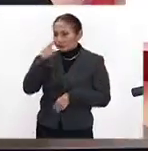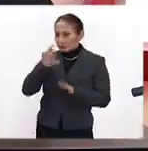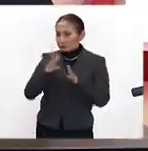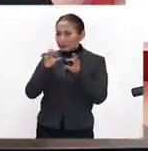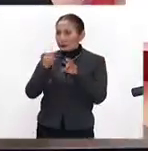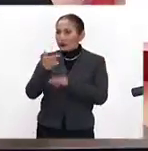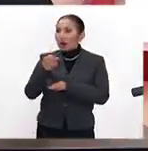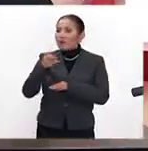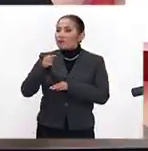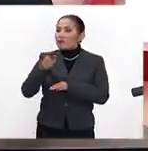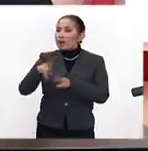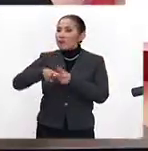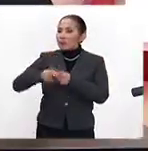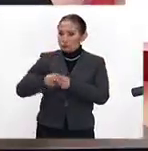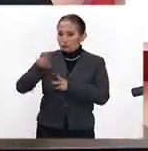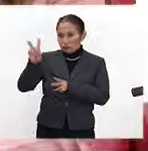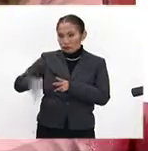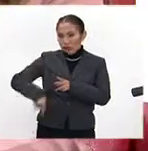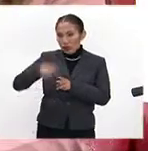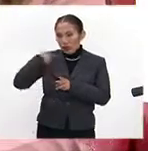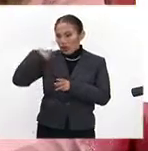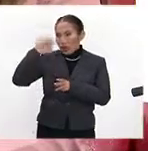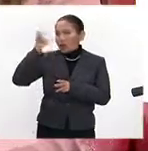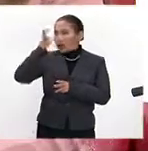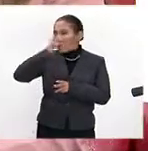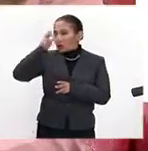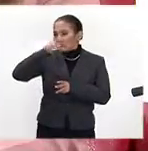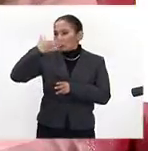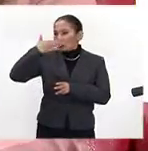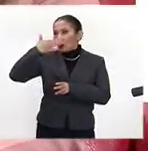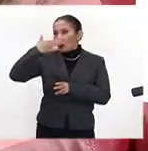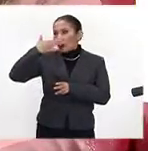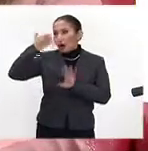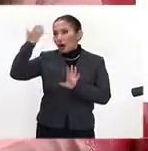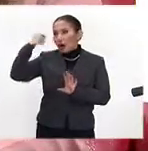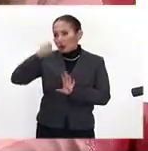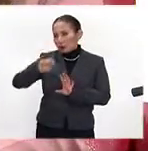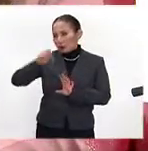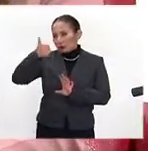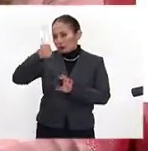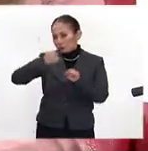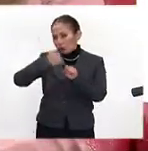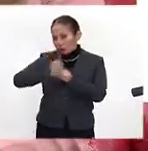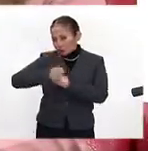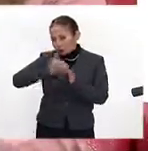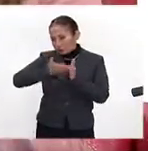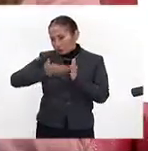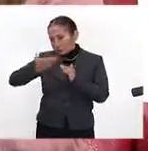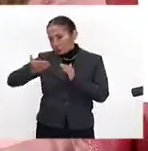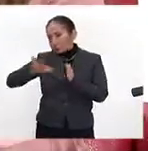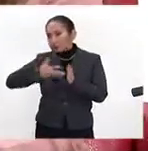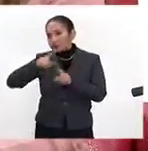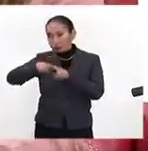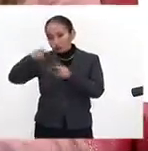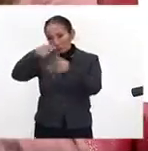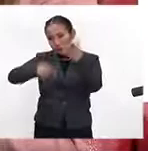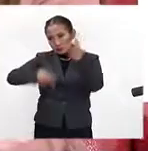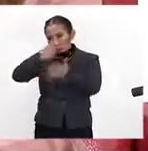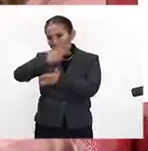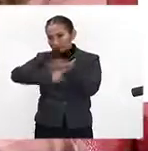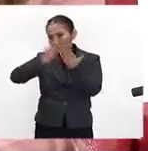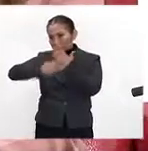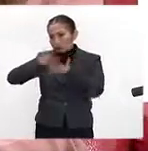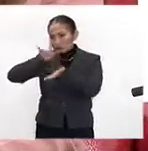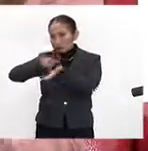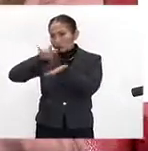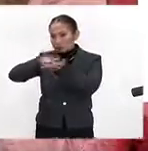Fundación Ganfer empezó efectivamente en Hermosillo, Sonora, hace más ya de 26 años y contamos con diferentes programas de